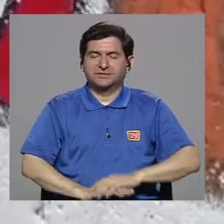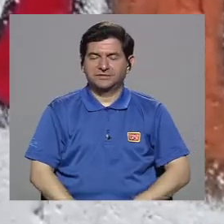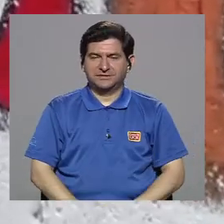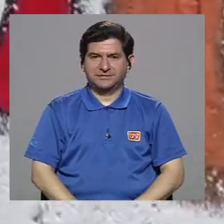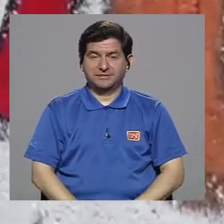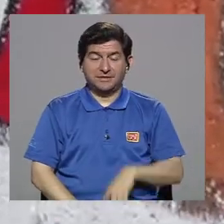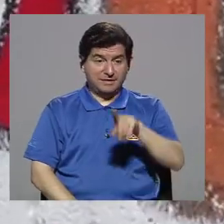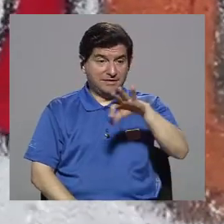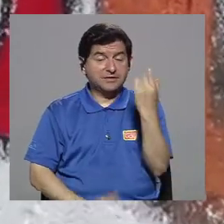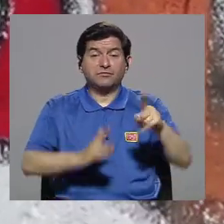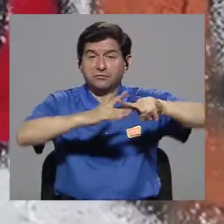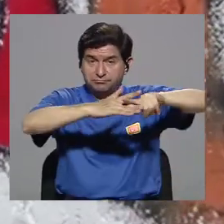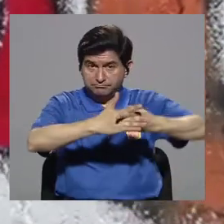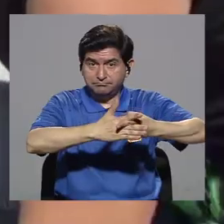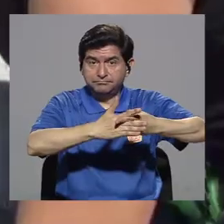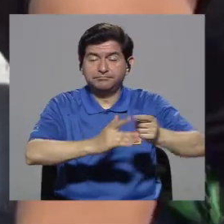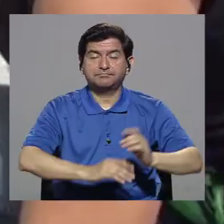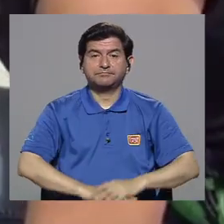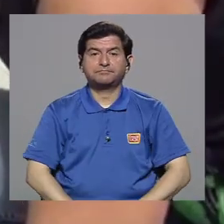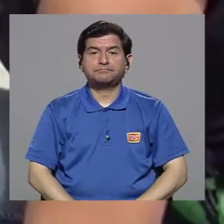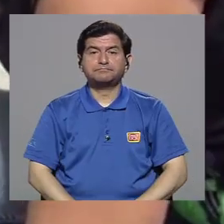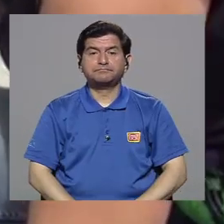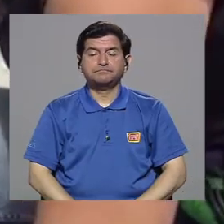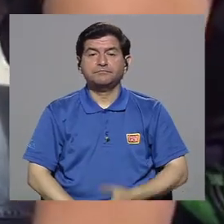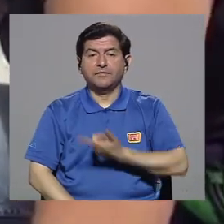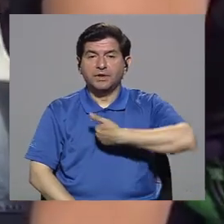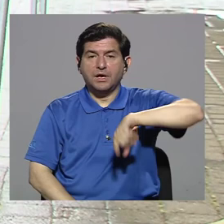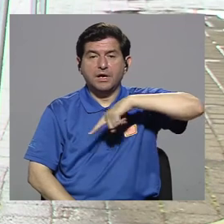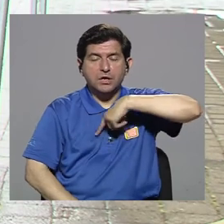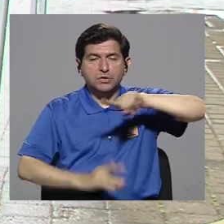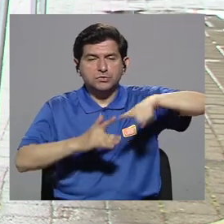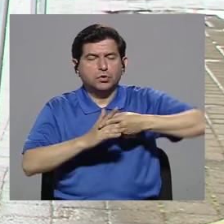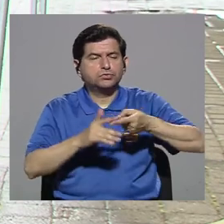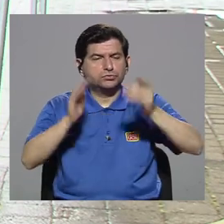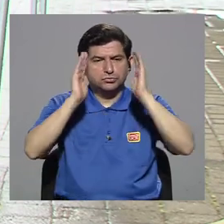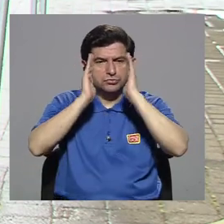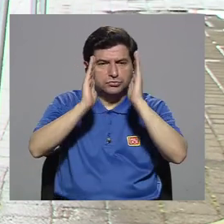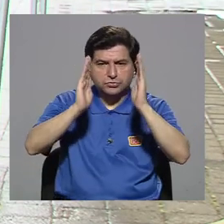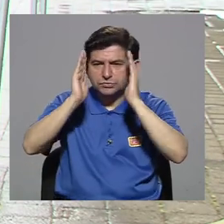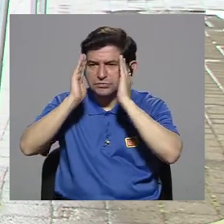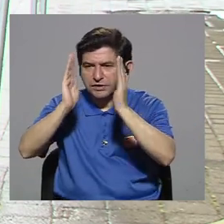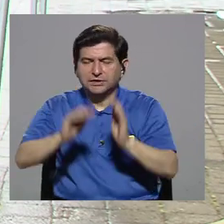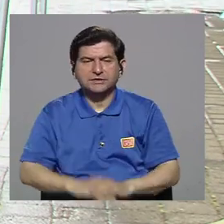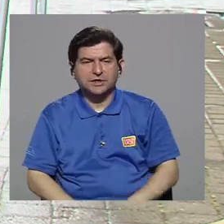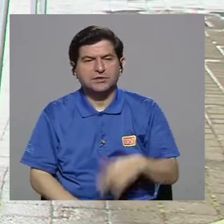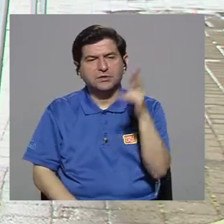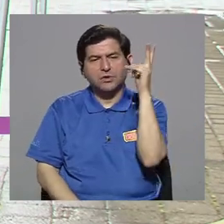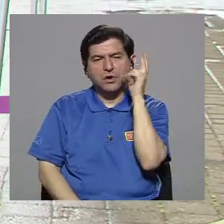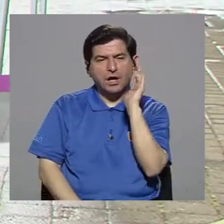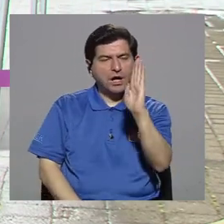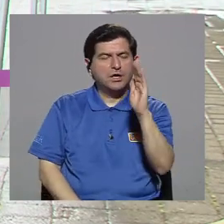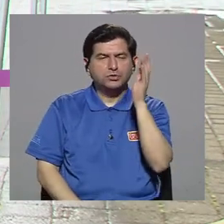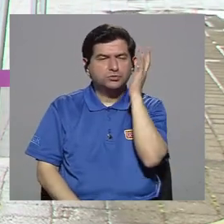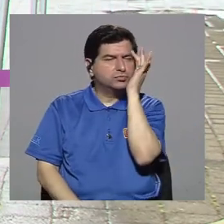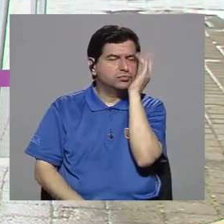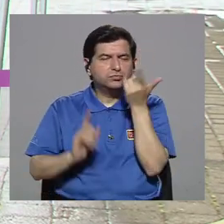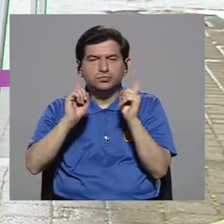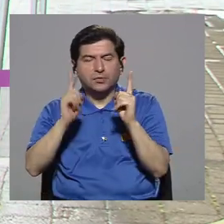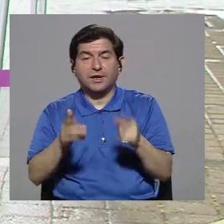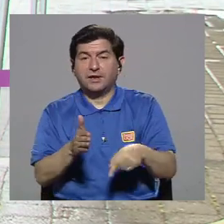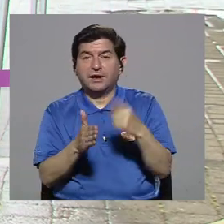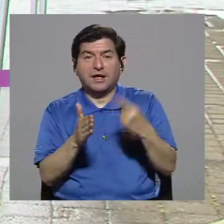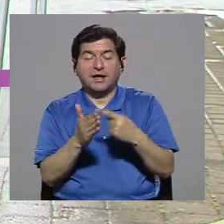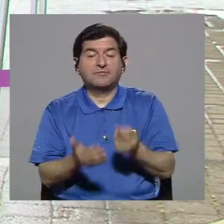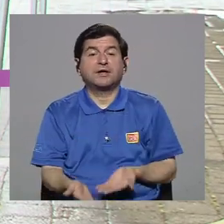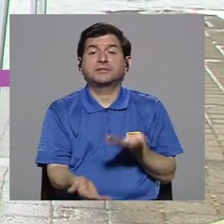puede hacer?, ¿dónde lo hacemos? Entonces, así era como partíamos y comenzábamos escuchando cuáles eran como